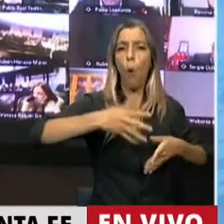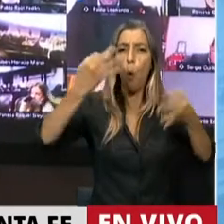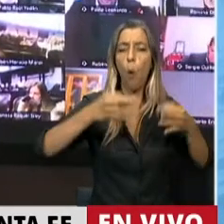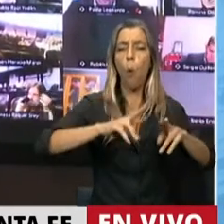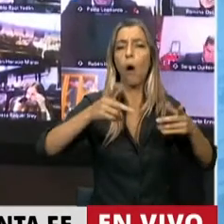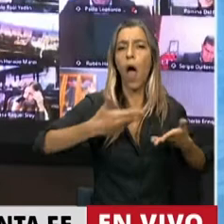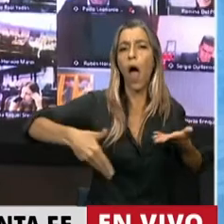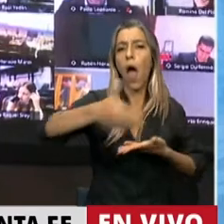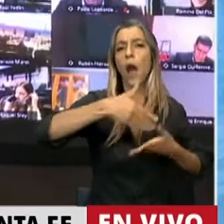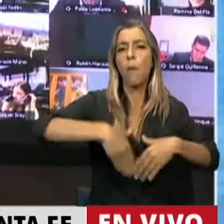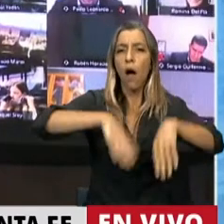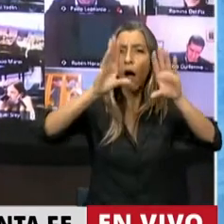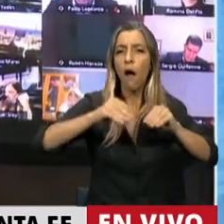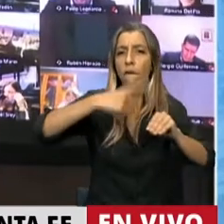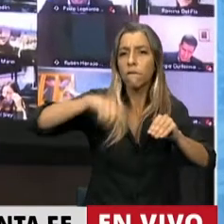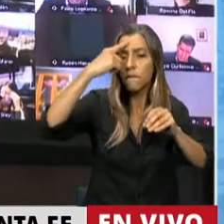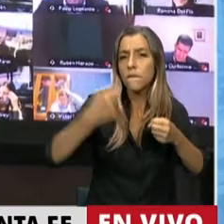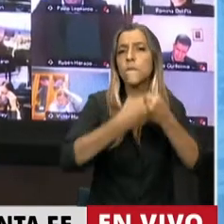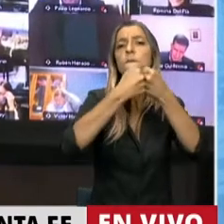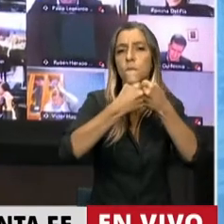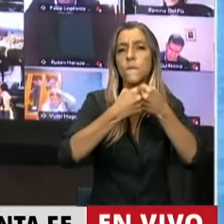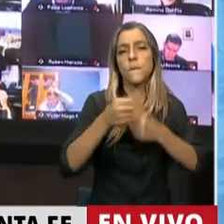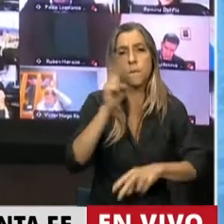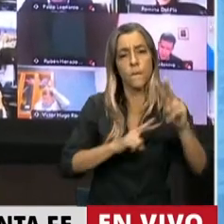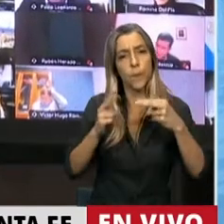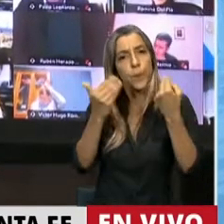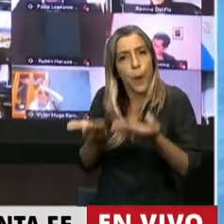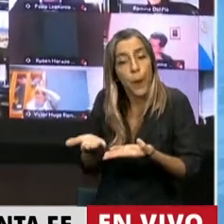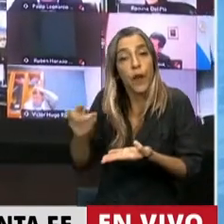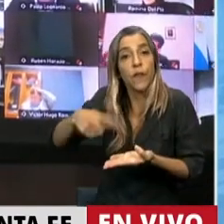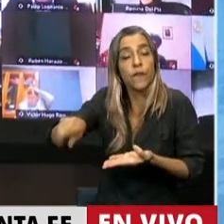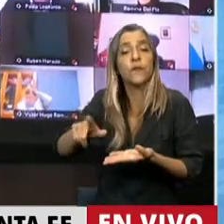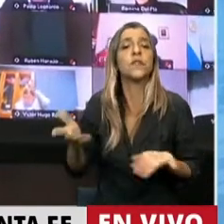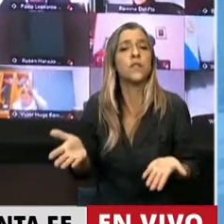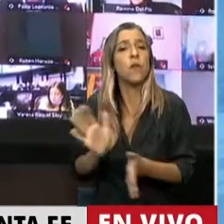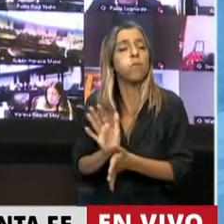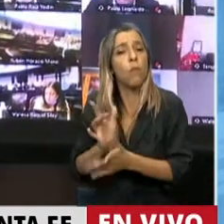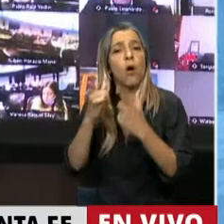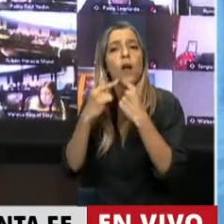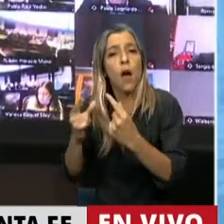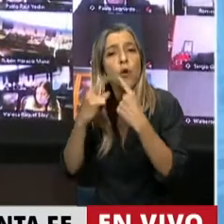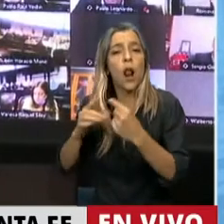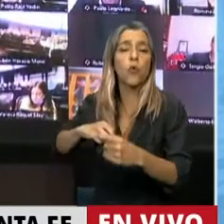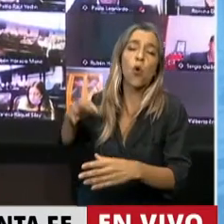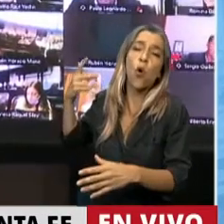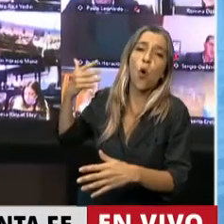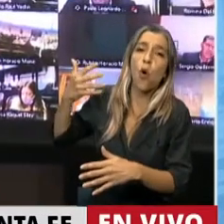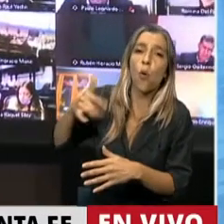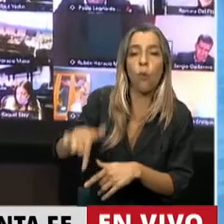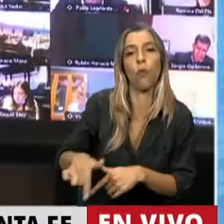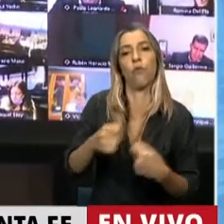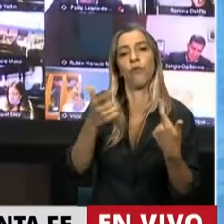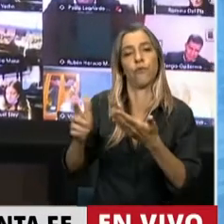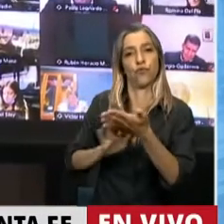forma unánime se hace cargo del reclamo histórico del sector comercial de la Argentina.